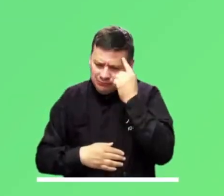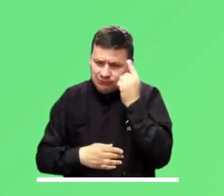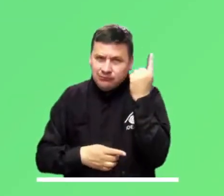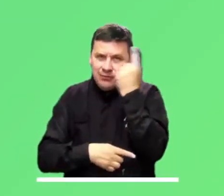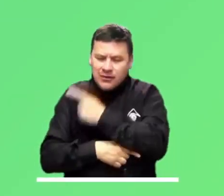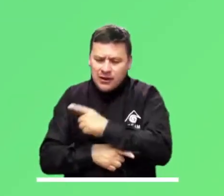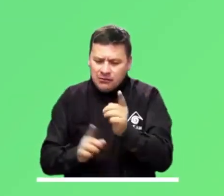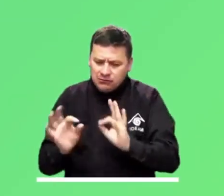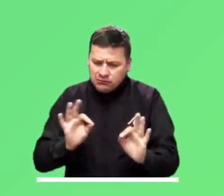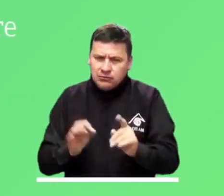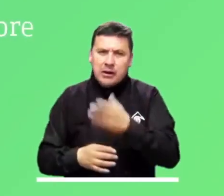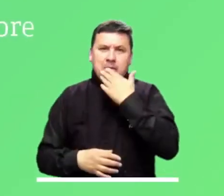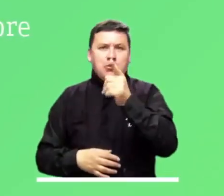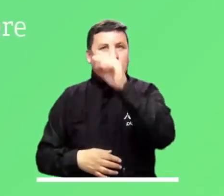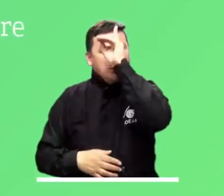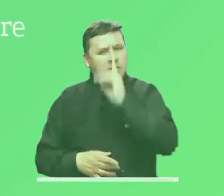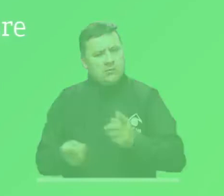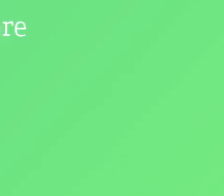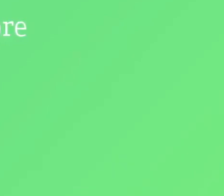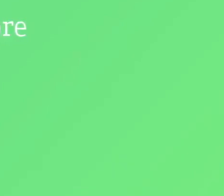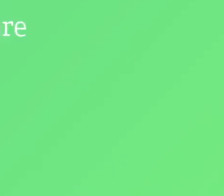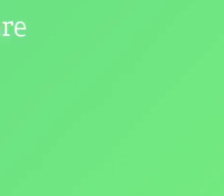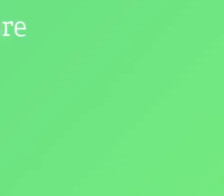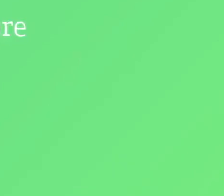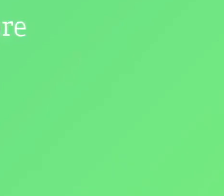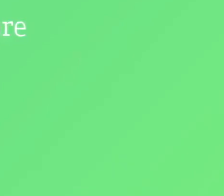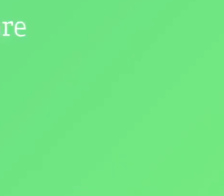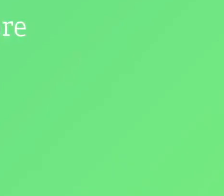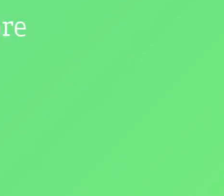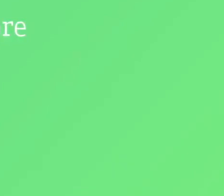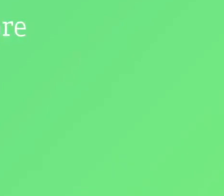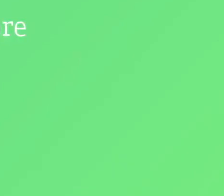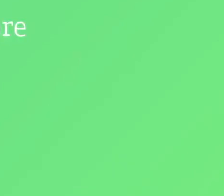Descárguela gratis, planee su día y tome las mejores decisiones.